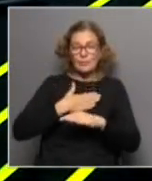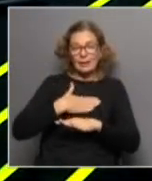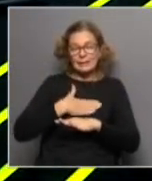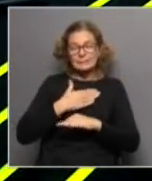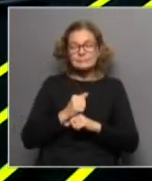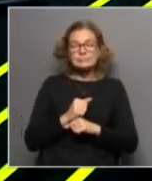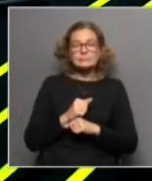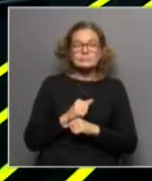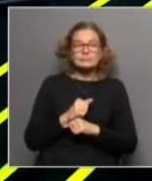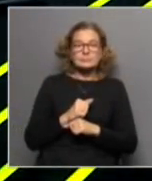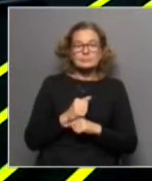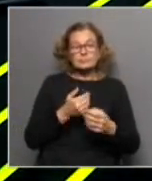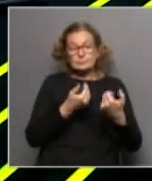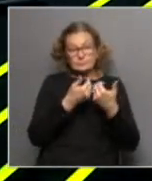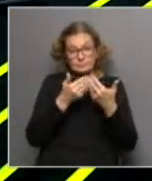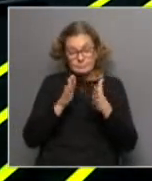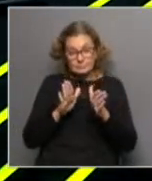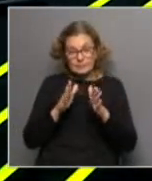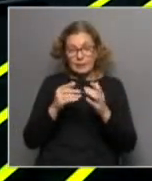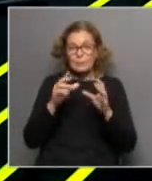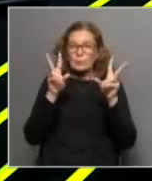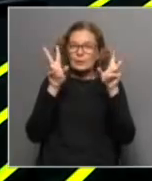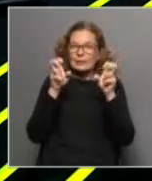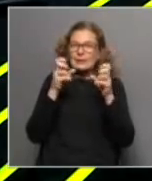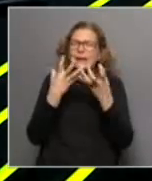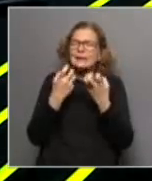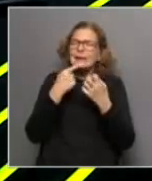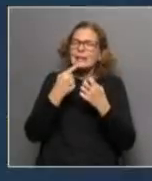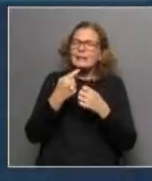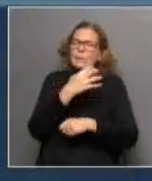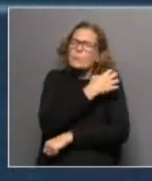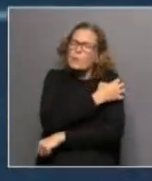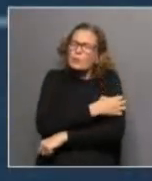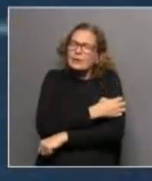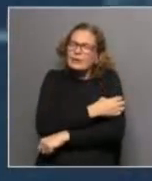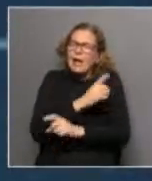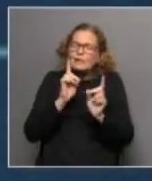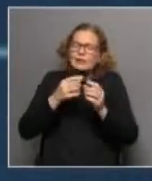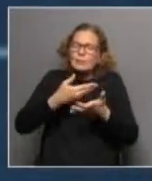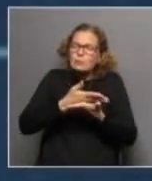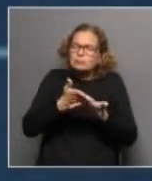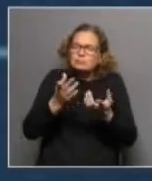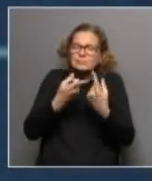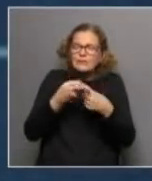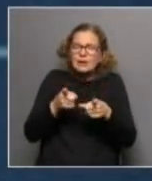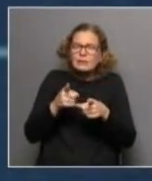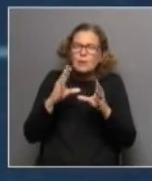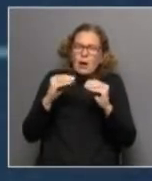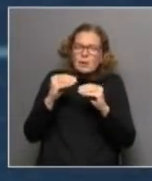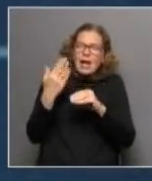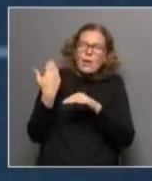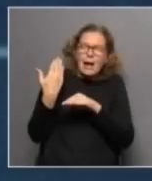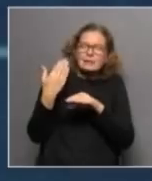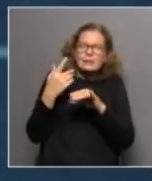Mayra, para arrancar vamos a definir la pobreza en este caso. Muchas veces se habla de pobreza multidimensional, lo hemos charlado acá en Letra Chica en otras